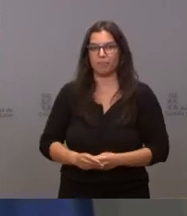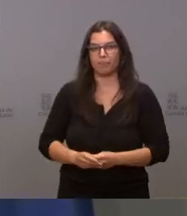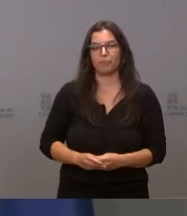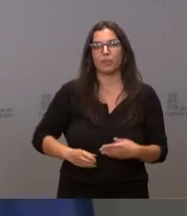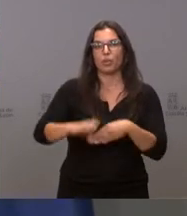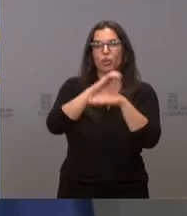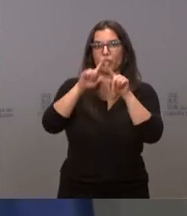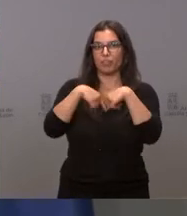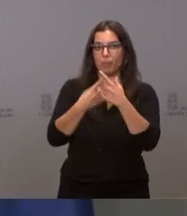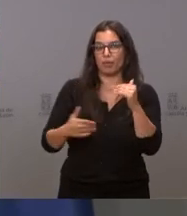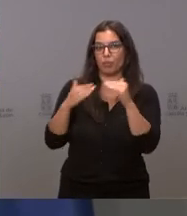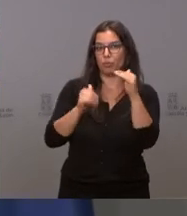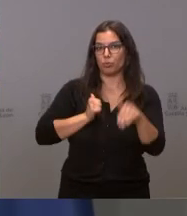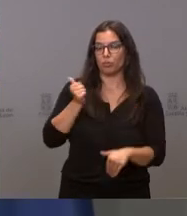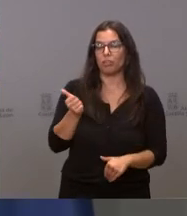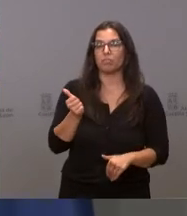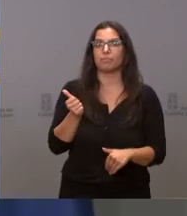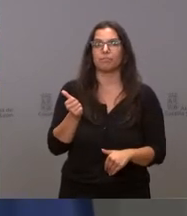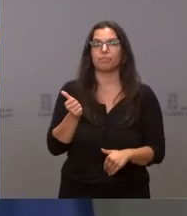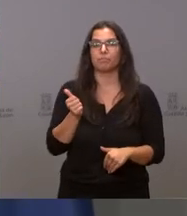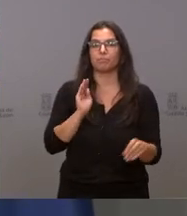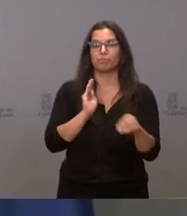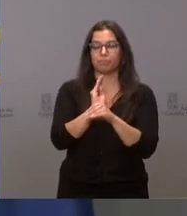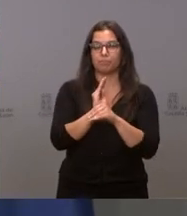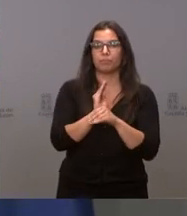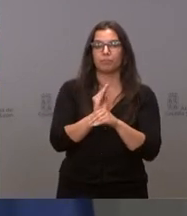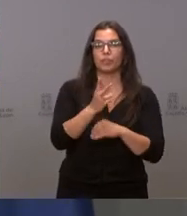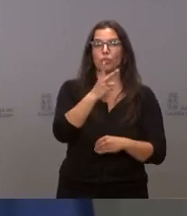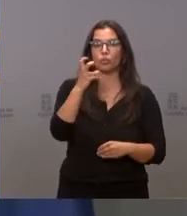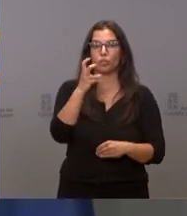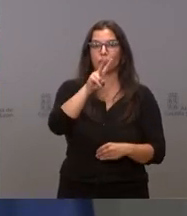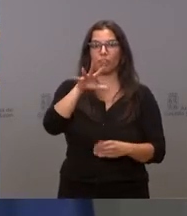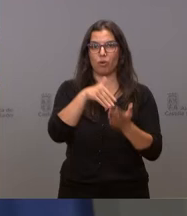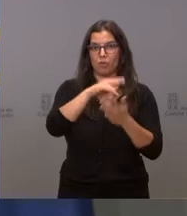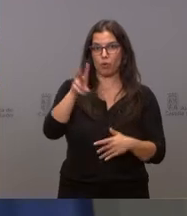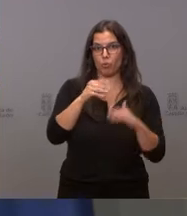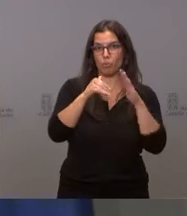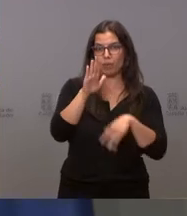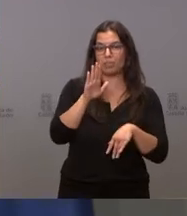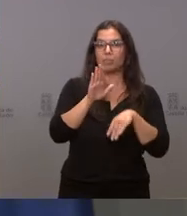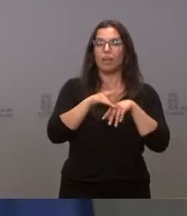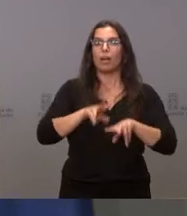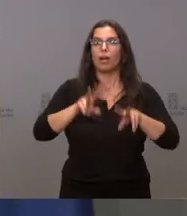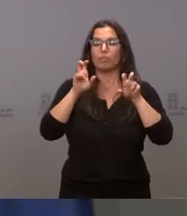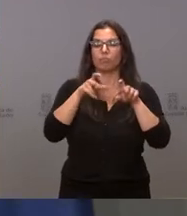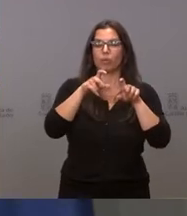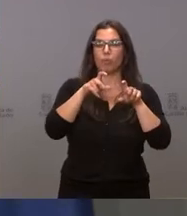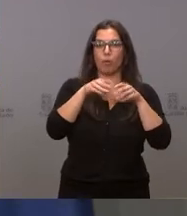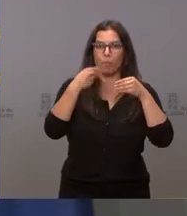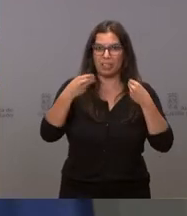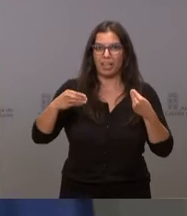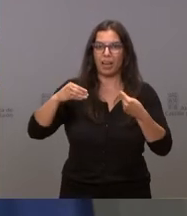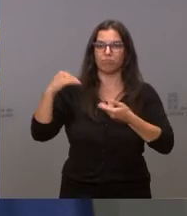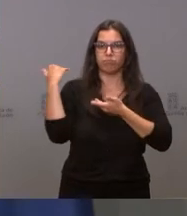Consejería de Familia, Igualdad de Oportunidades, destino a una inversión de más de 225.000 euros para nuevo equipamiento para